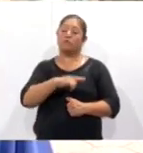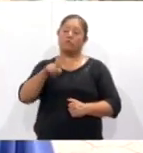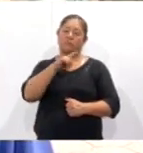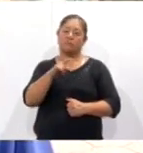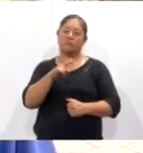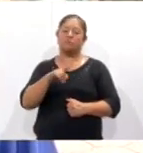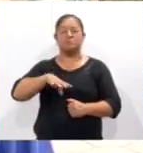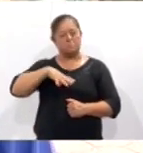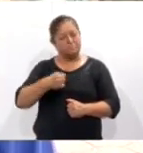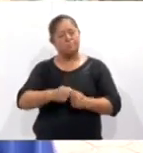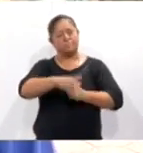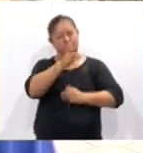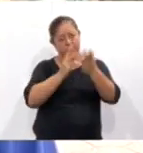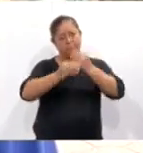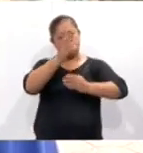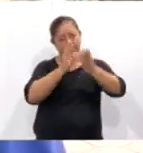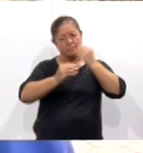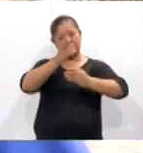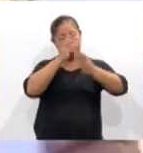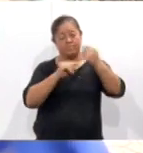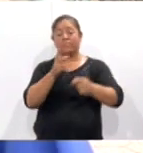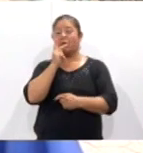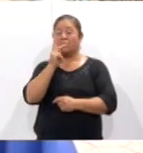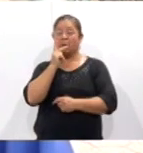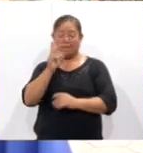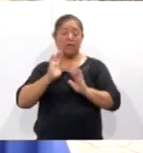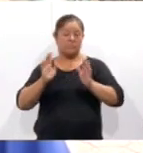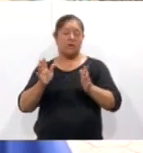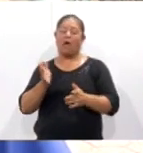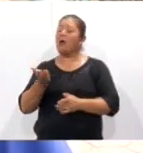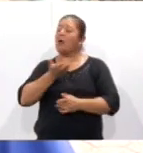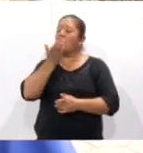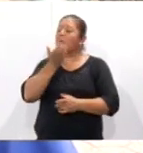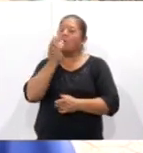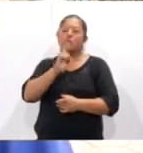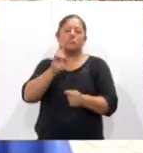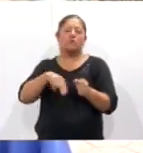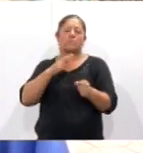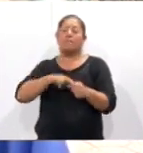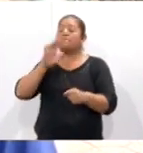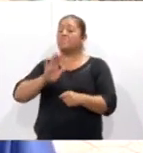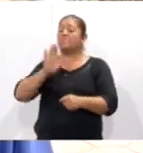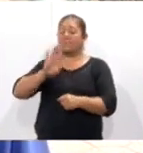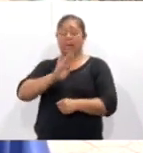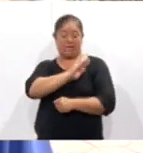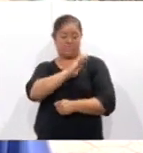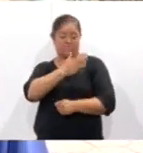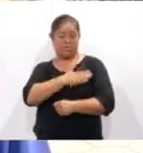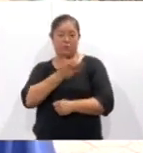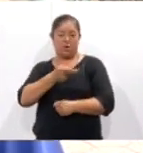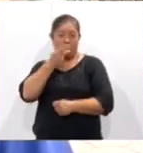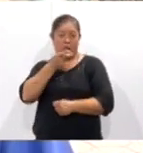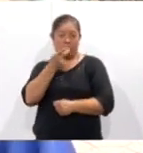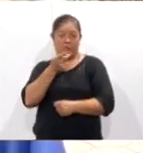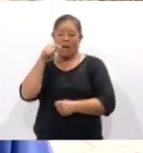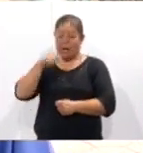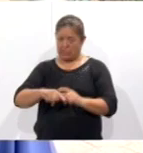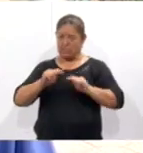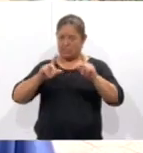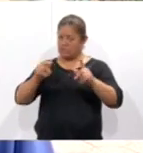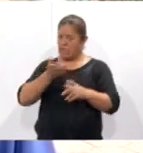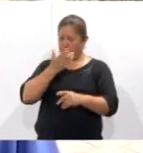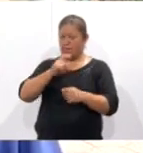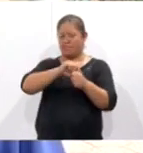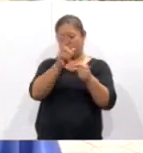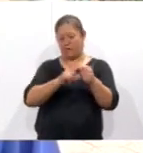aprender palabras que están dentro del español habitual que hablamos aquí en Tlaxcala y en el